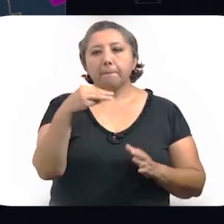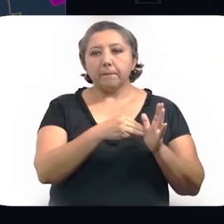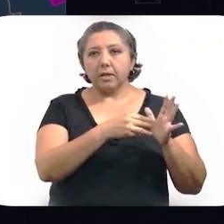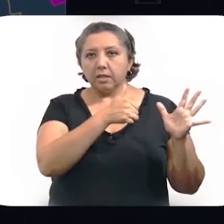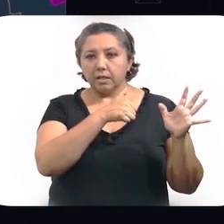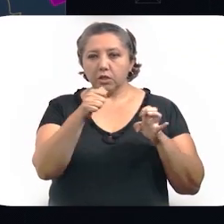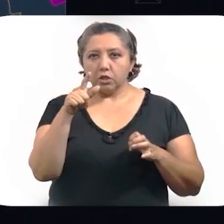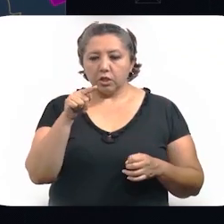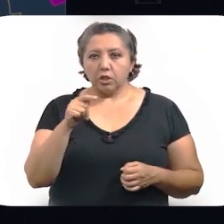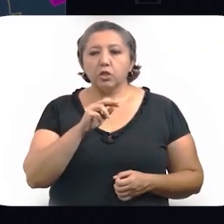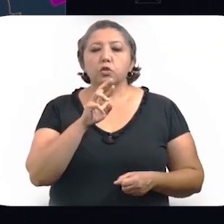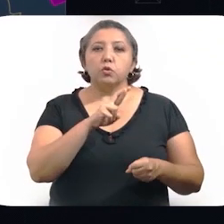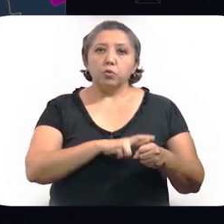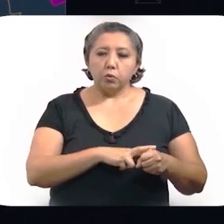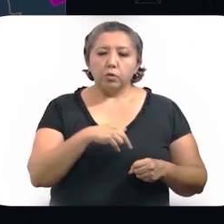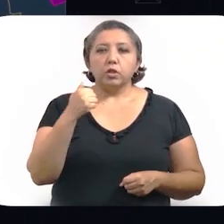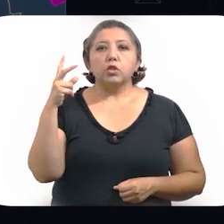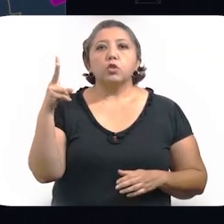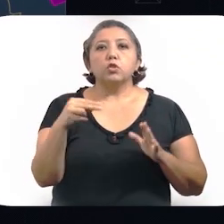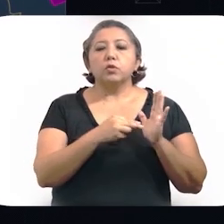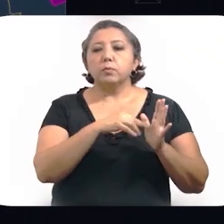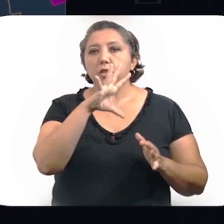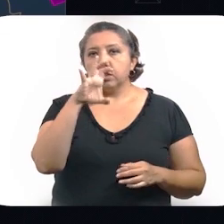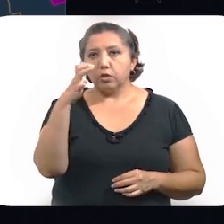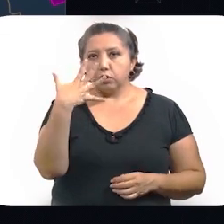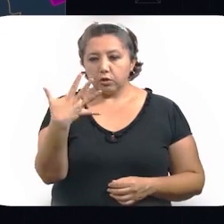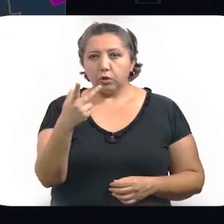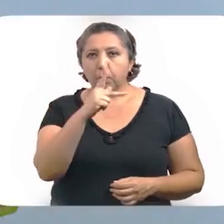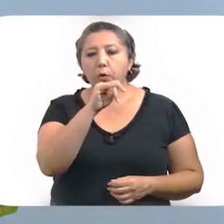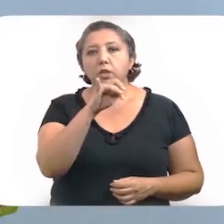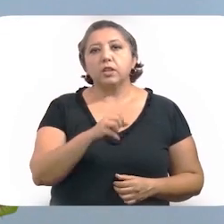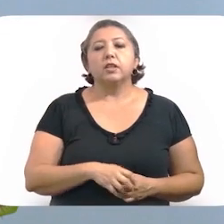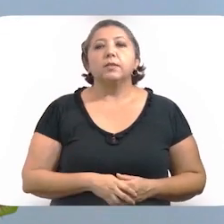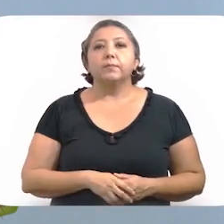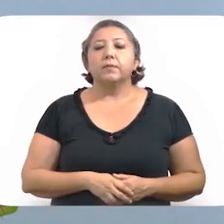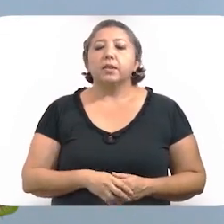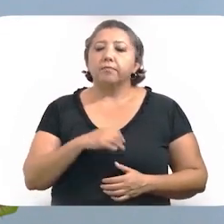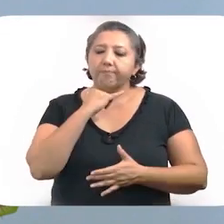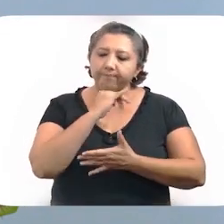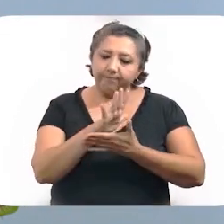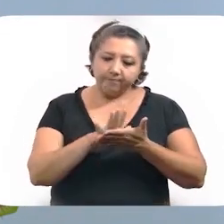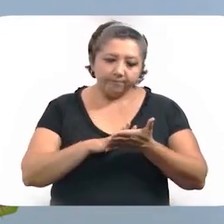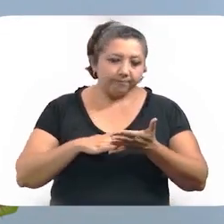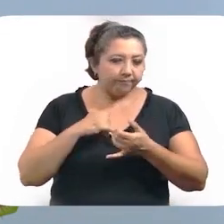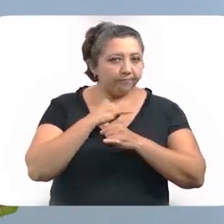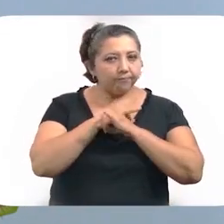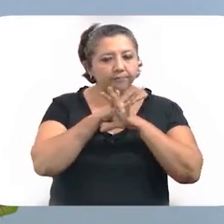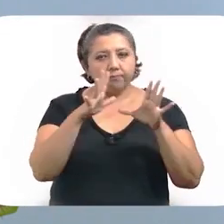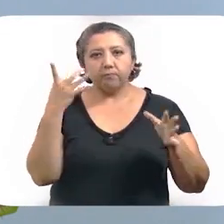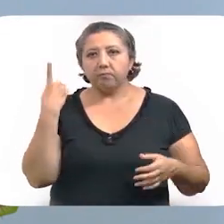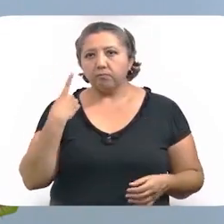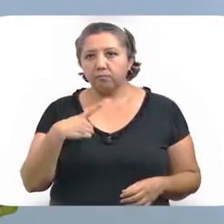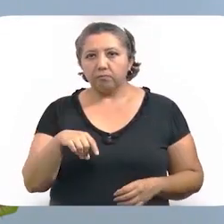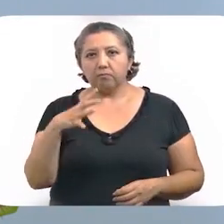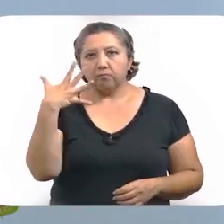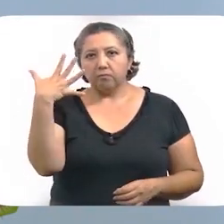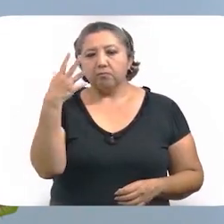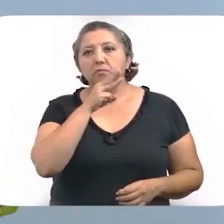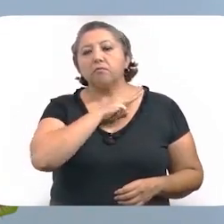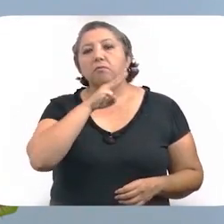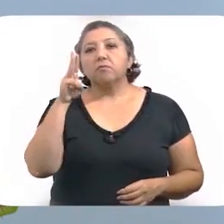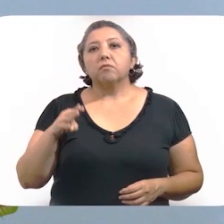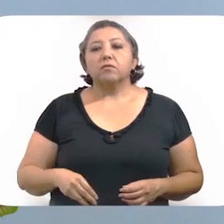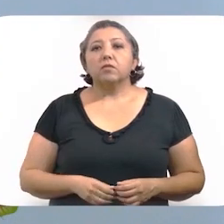,670 en la zona sur y 2,505 en la zona ponente. Lamentablemente en este parte médico informamos de cinco